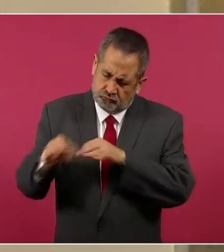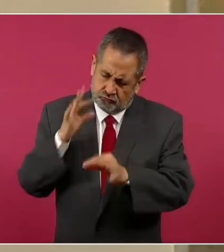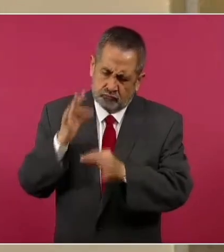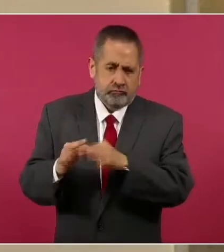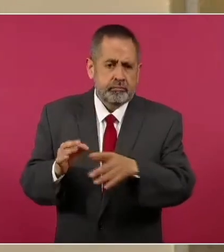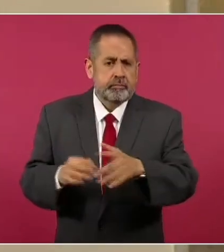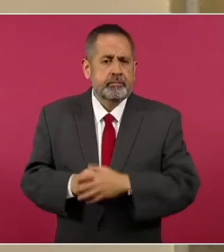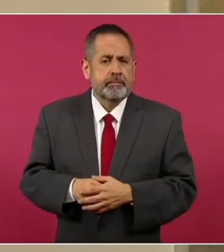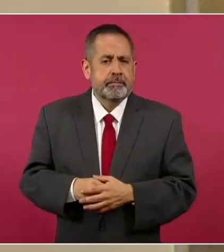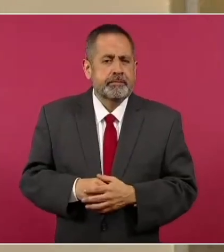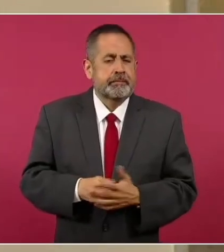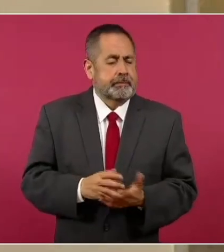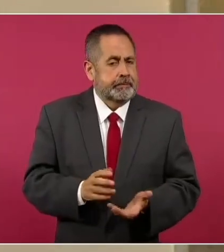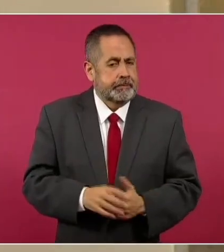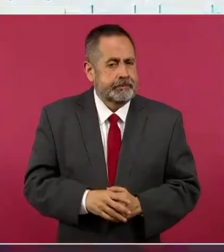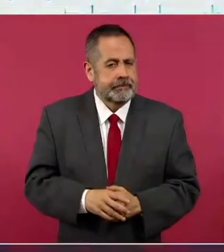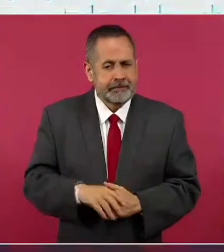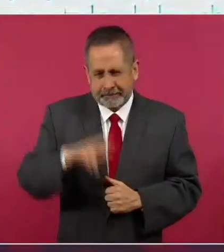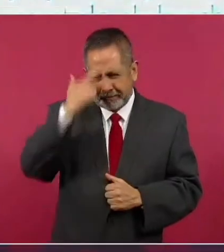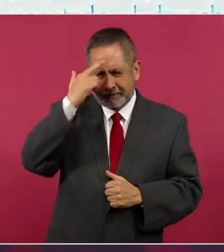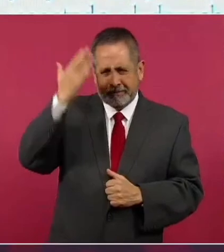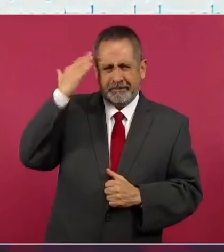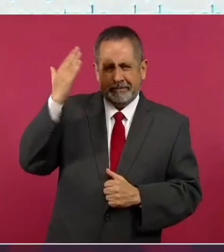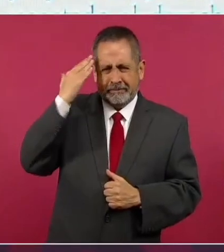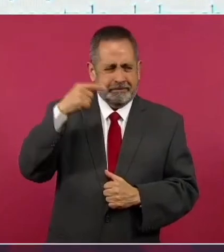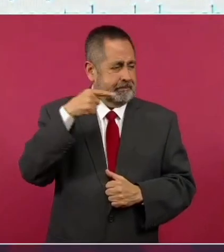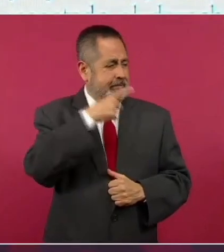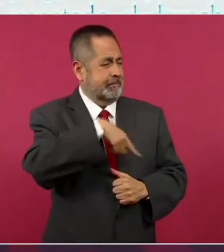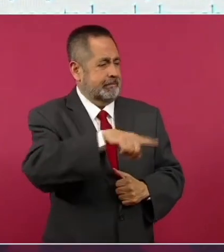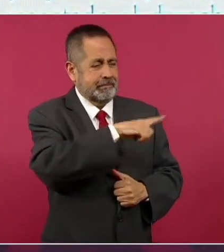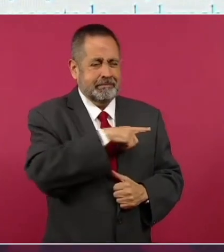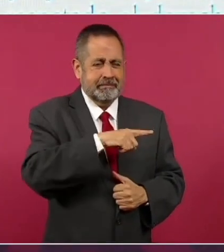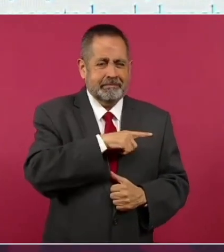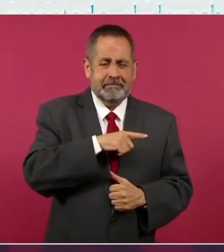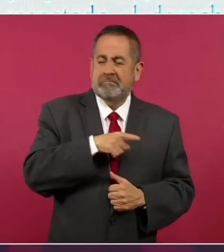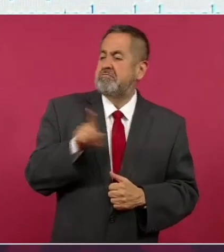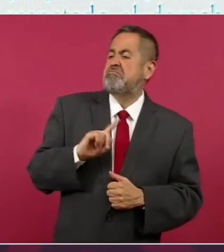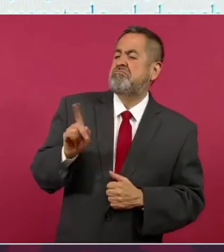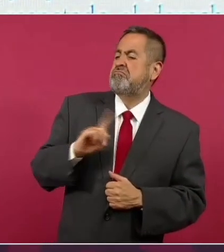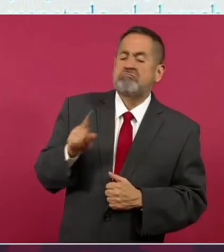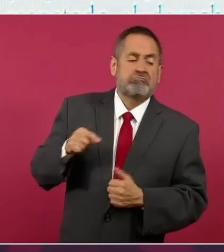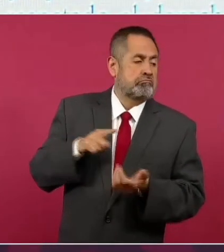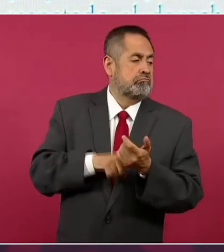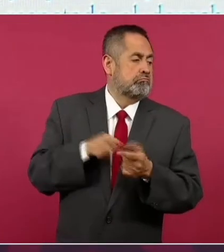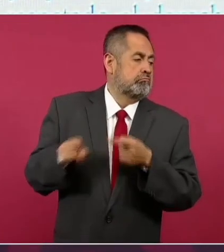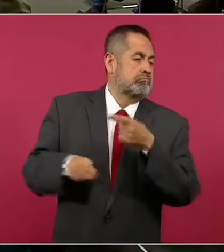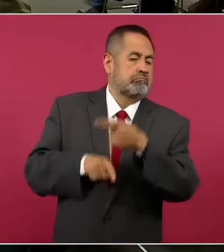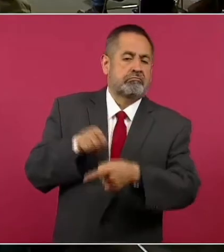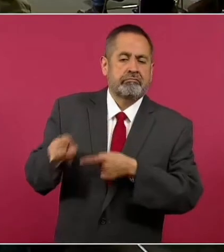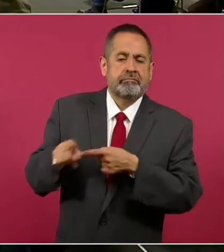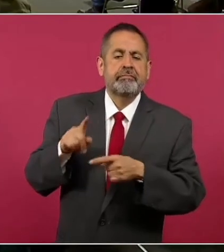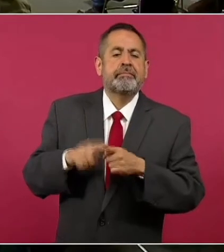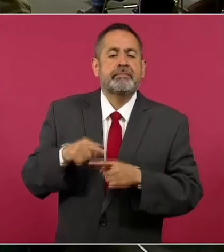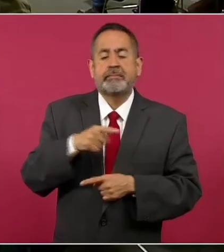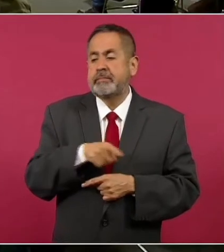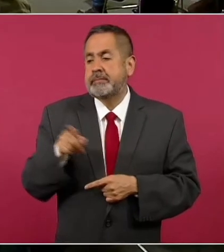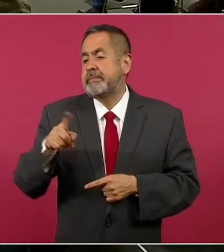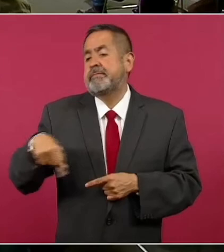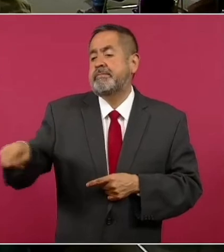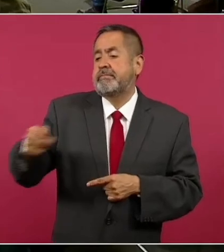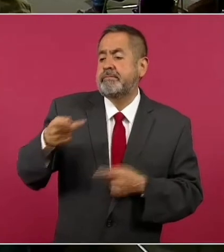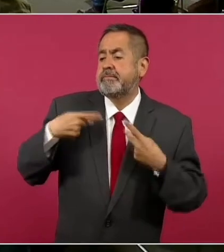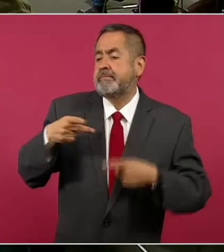¿Cuál fue la imagen que manejaron durante siglos los conservadores de que el pueblo